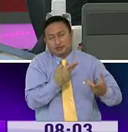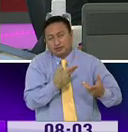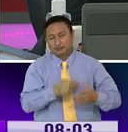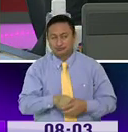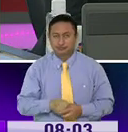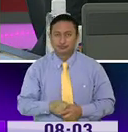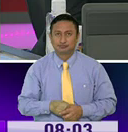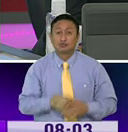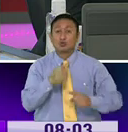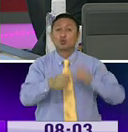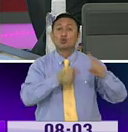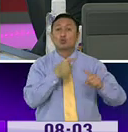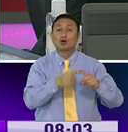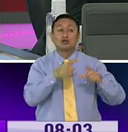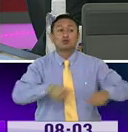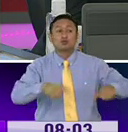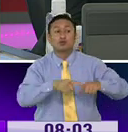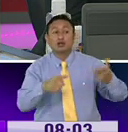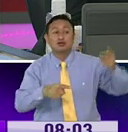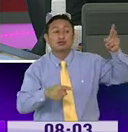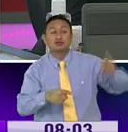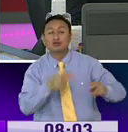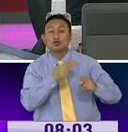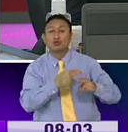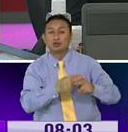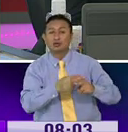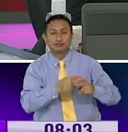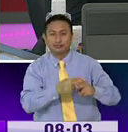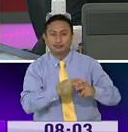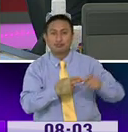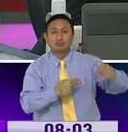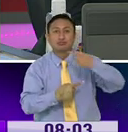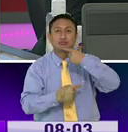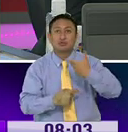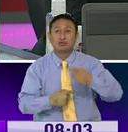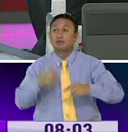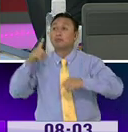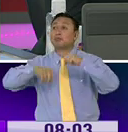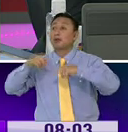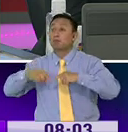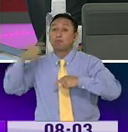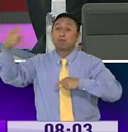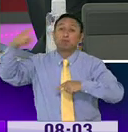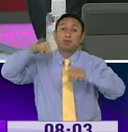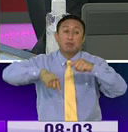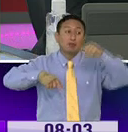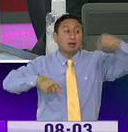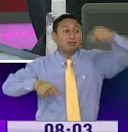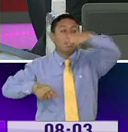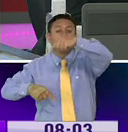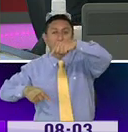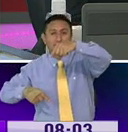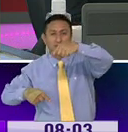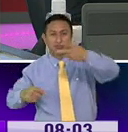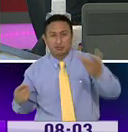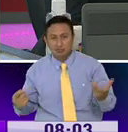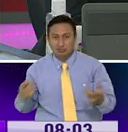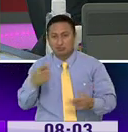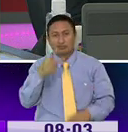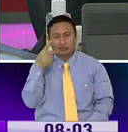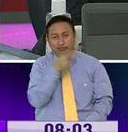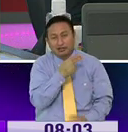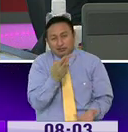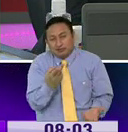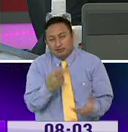es, ni cuándo fue, ni el nombre de la persona afectada. Lo que dicen es el amigo de un amigo del amigo. Entonces, ahí ya ustedes